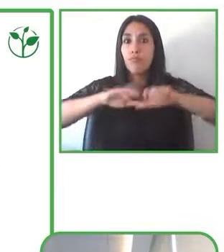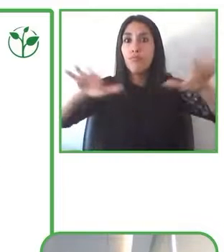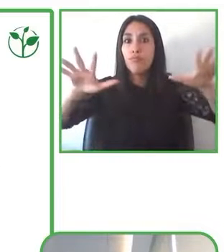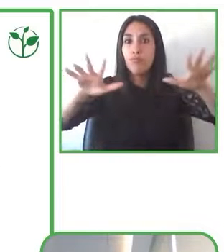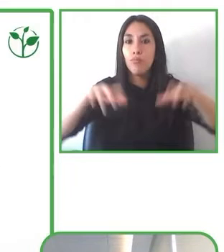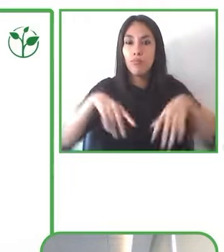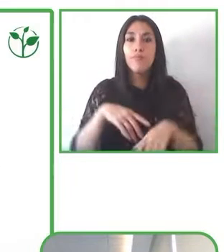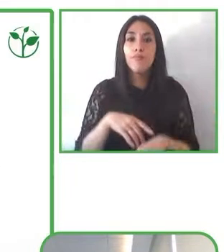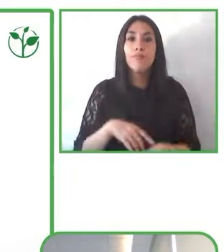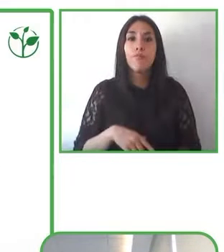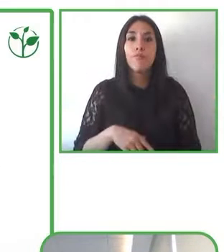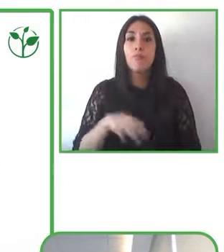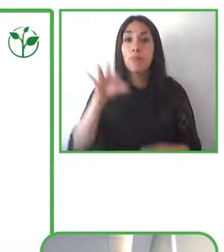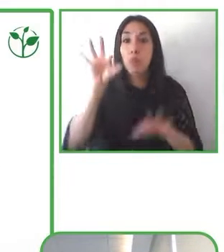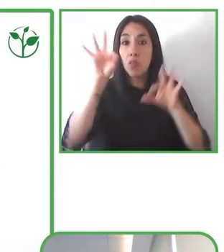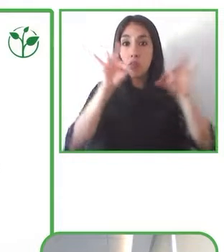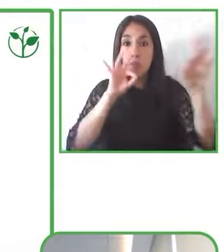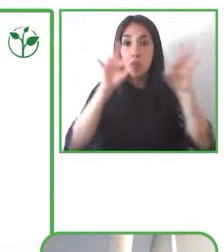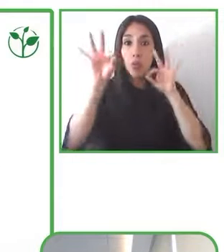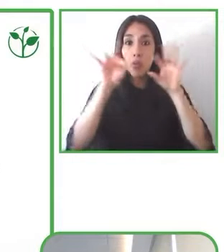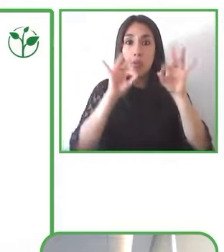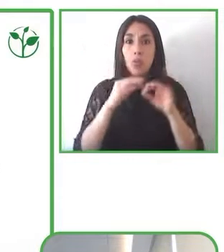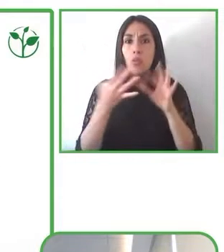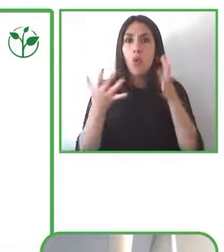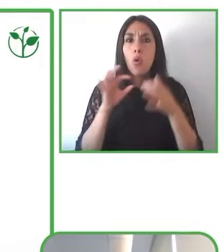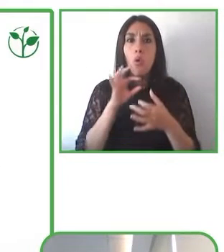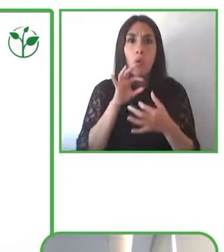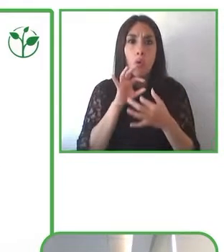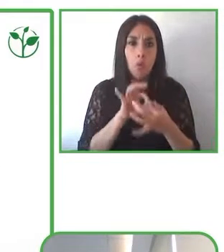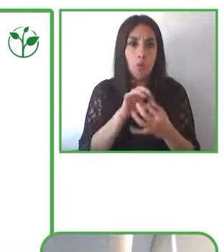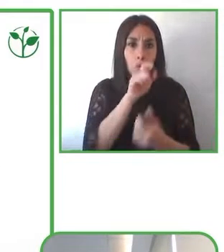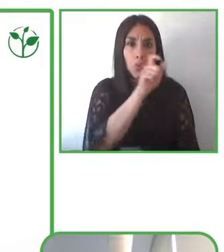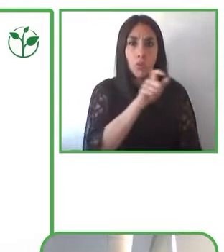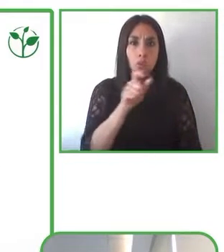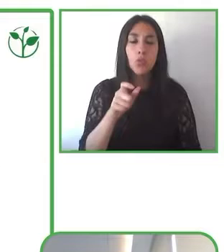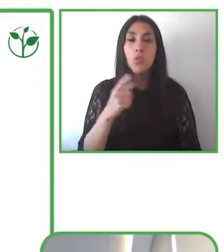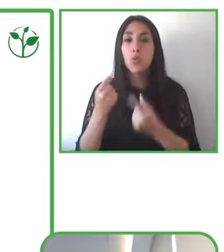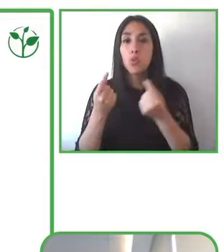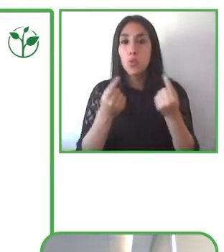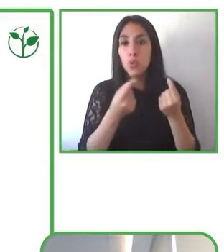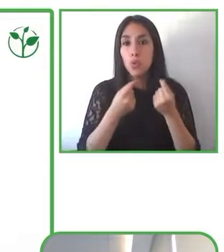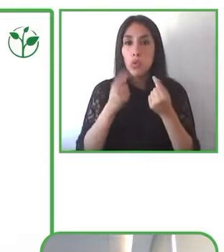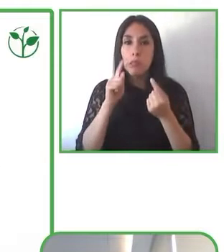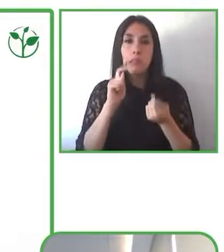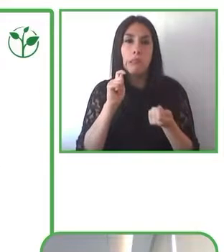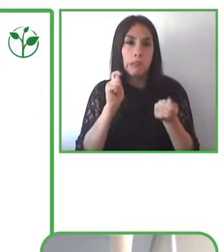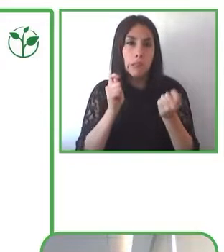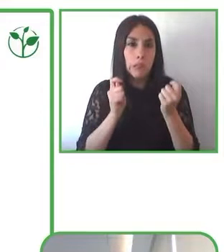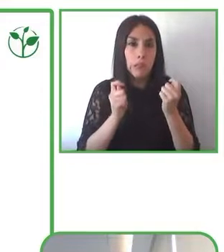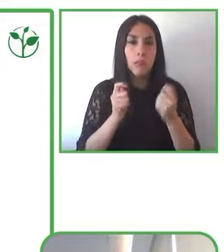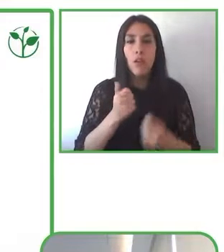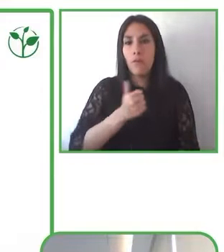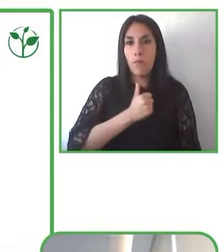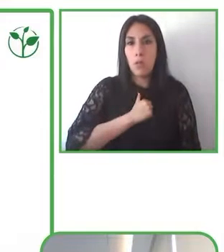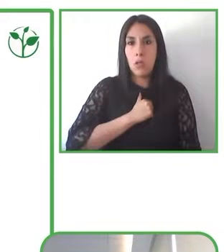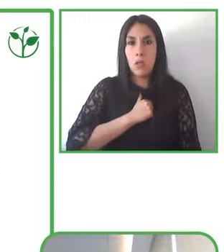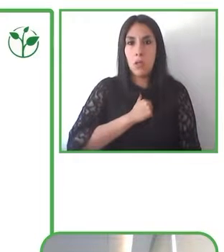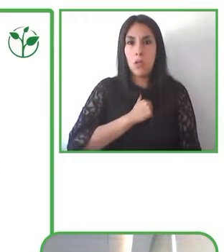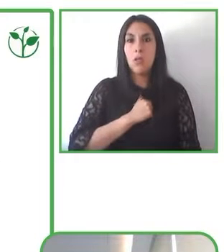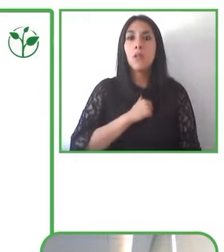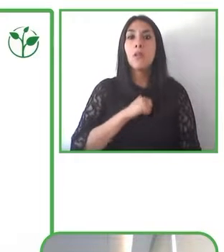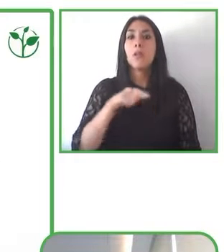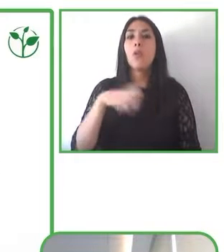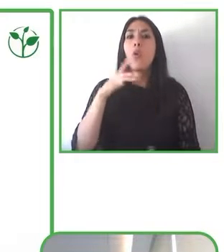influir en los cambios. Nuestro eje es el diseño universal es la forma con sus objetivos de